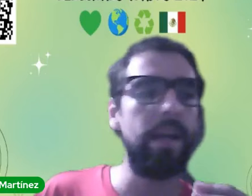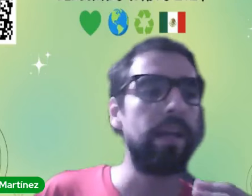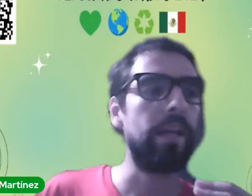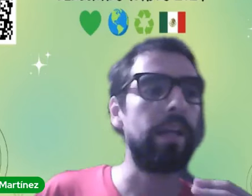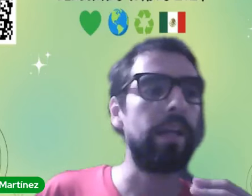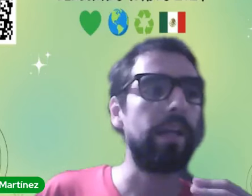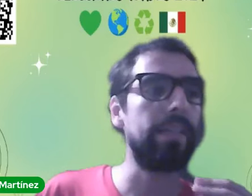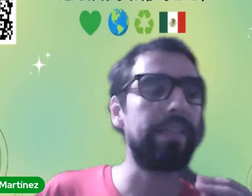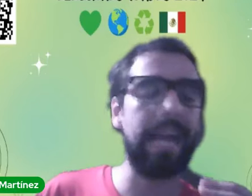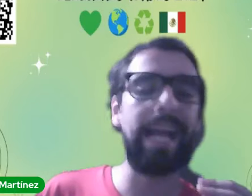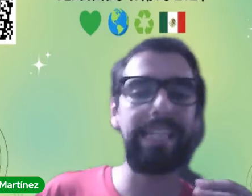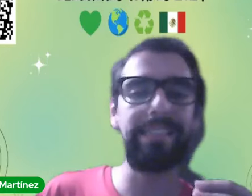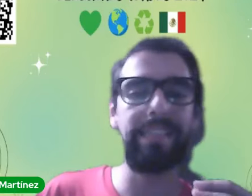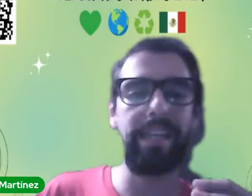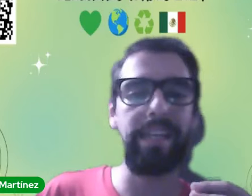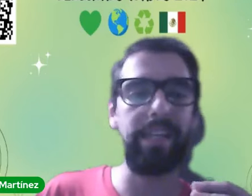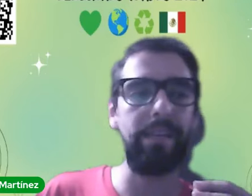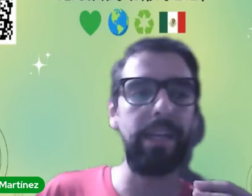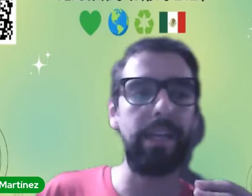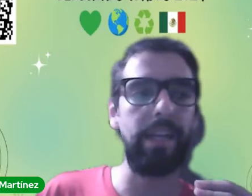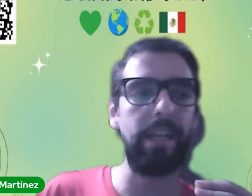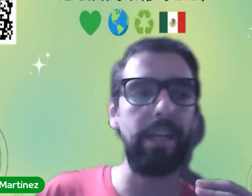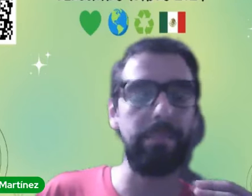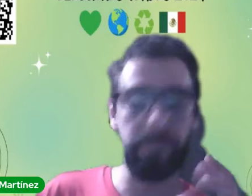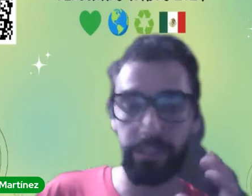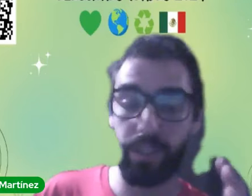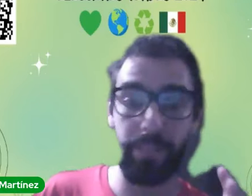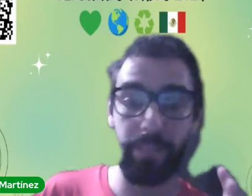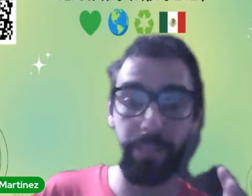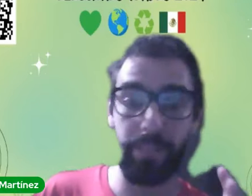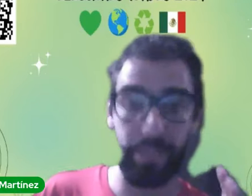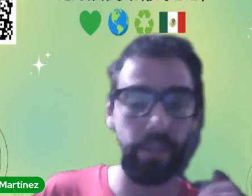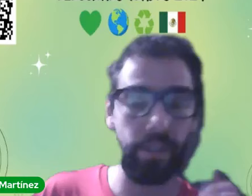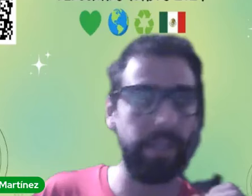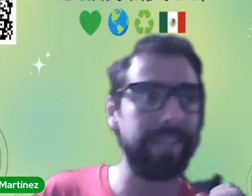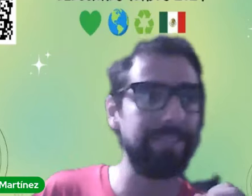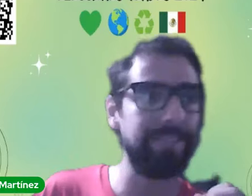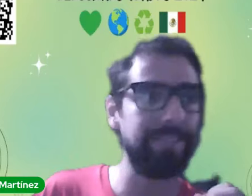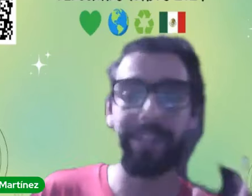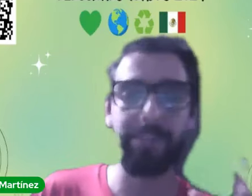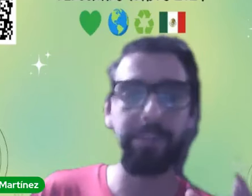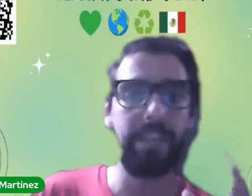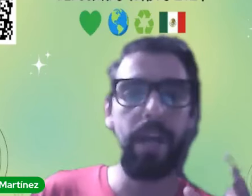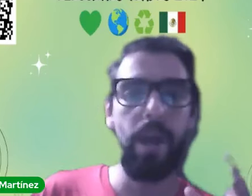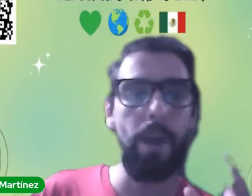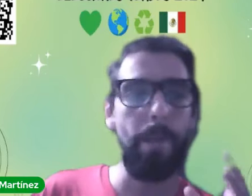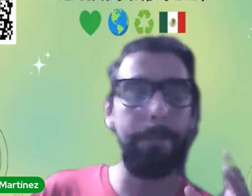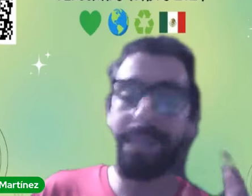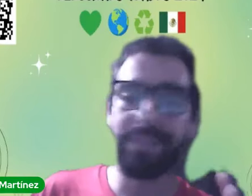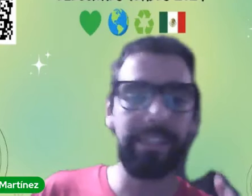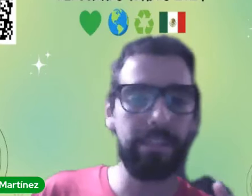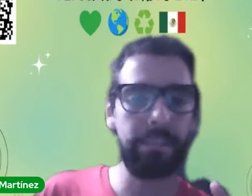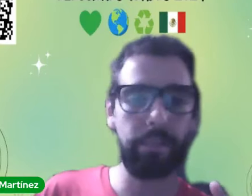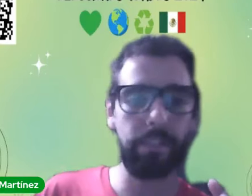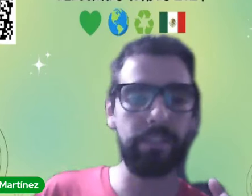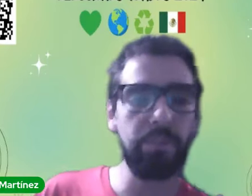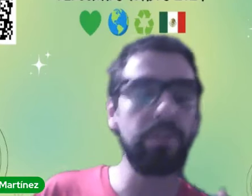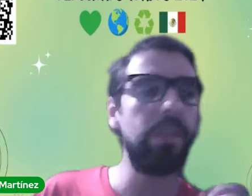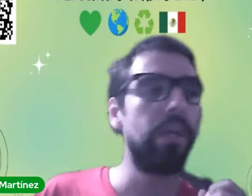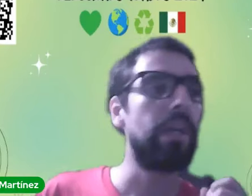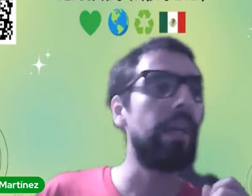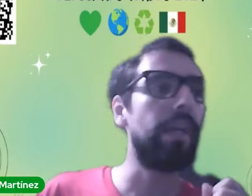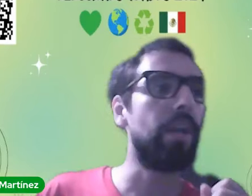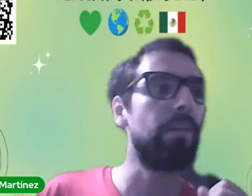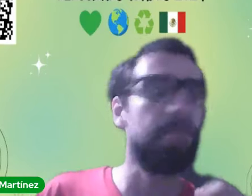que se haga desde el nivel Ciudad de México que es una de las ciudades como dices más grandes y más importantes del mundo